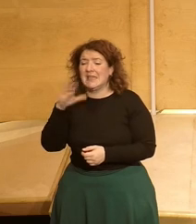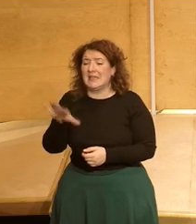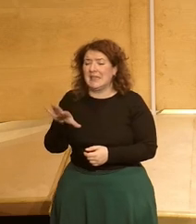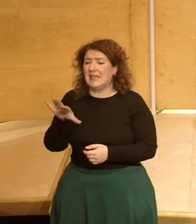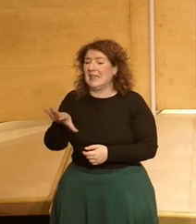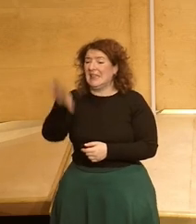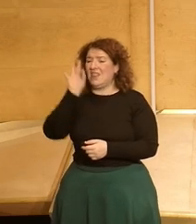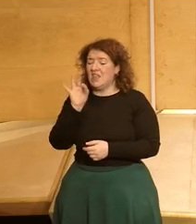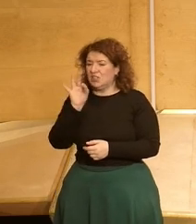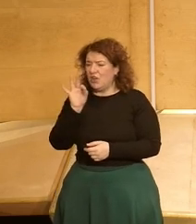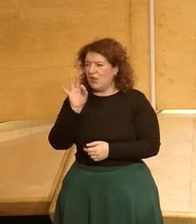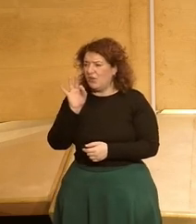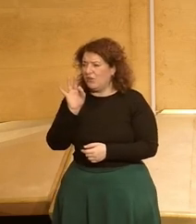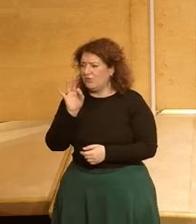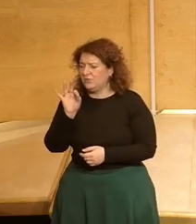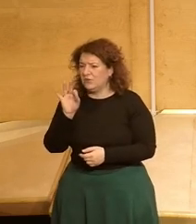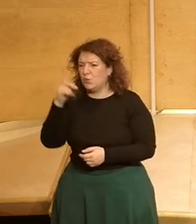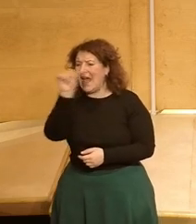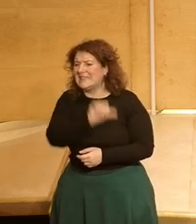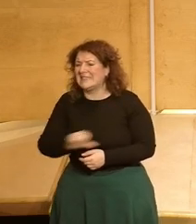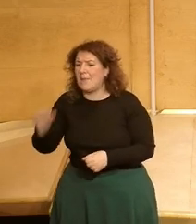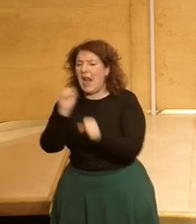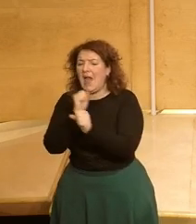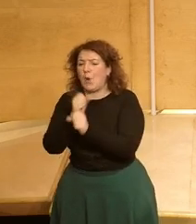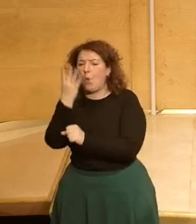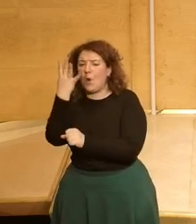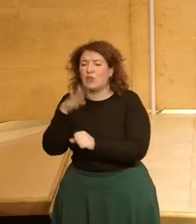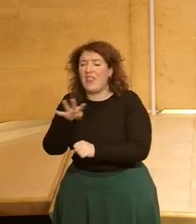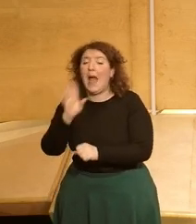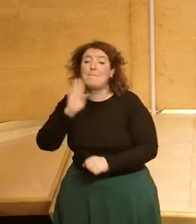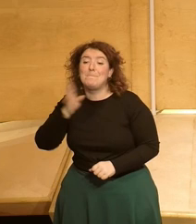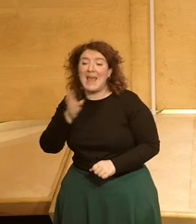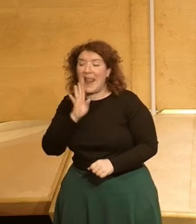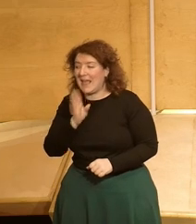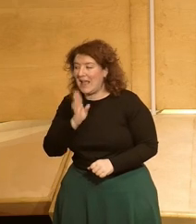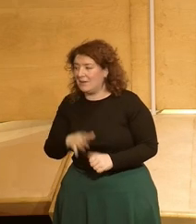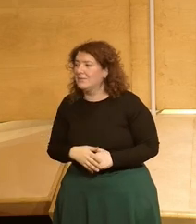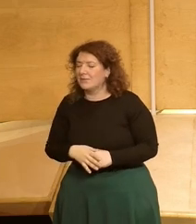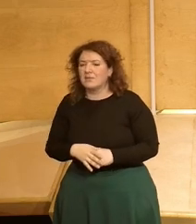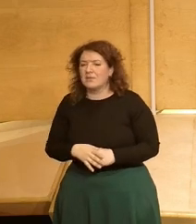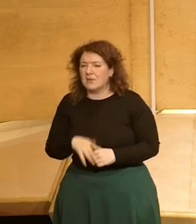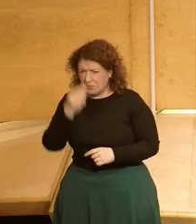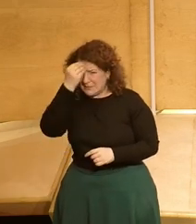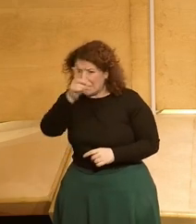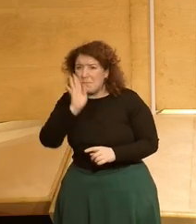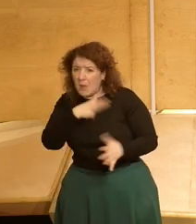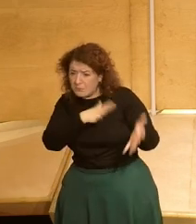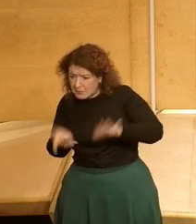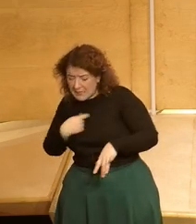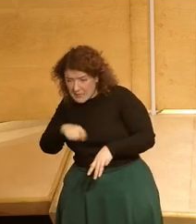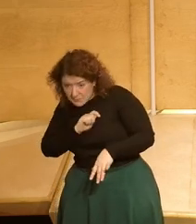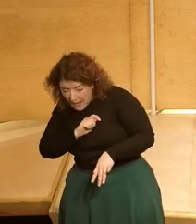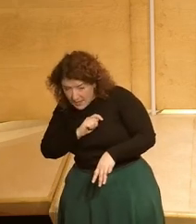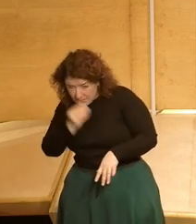de aprobar una semana laboral de cuatro días sería esto viable en España y en caso afirmativo